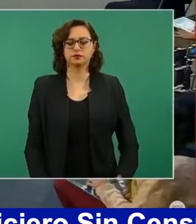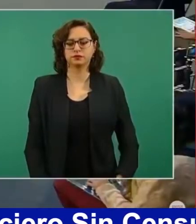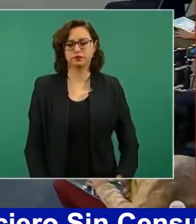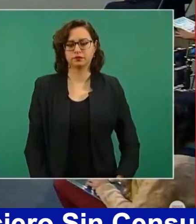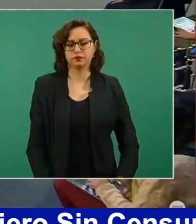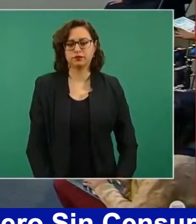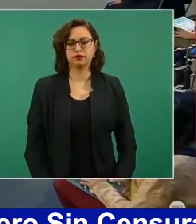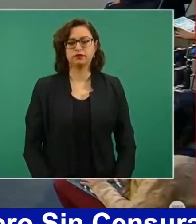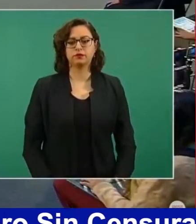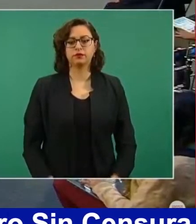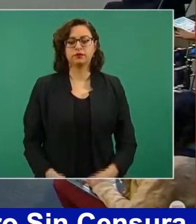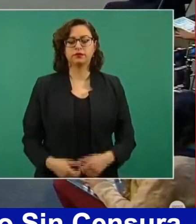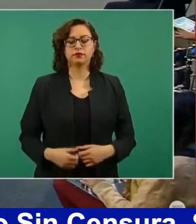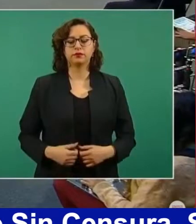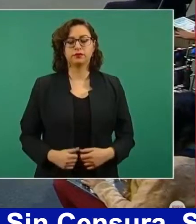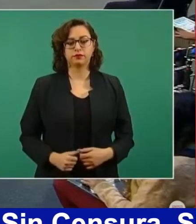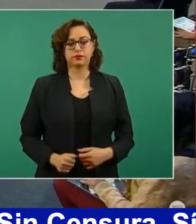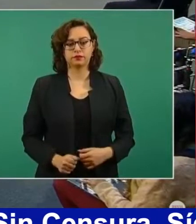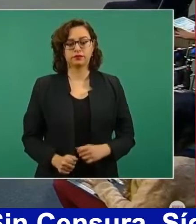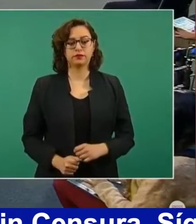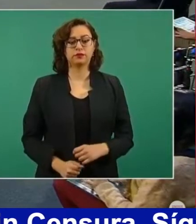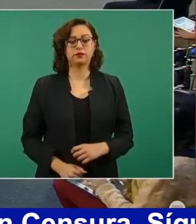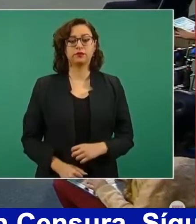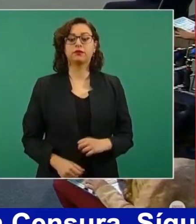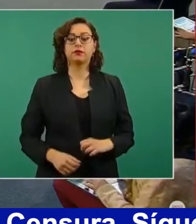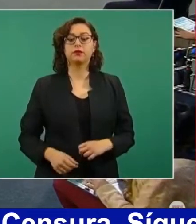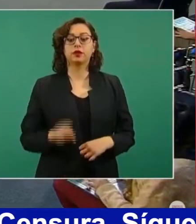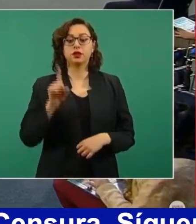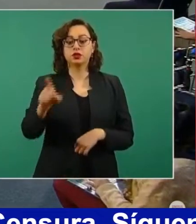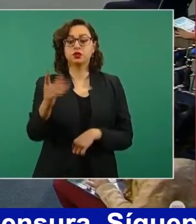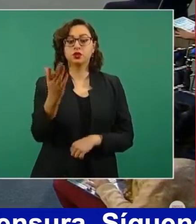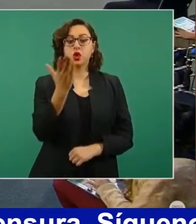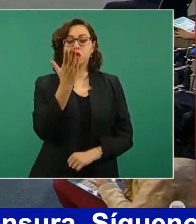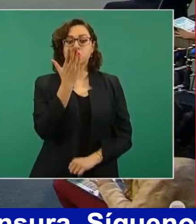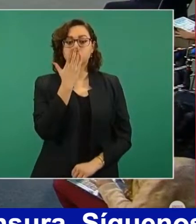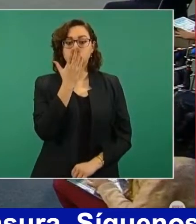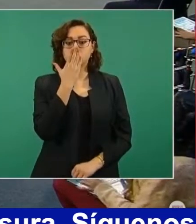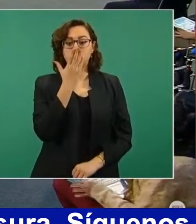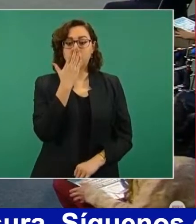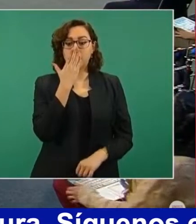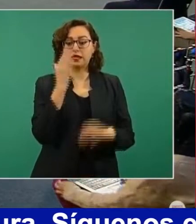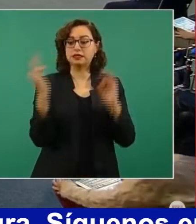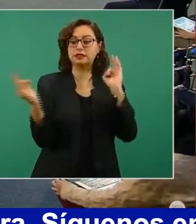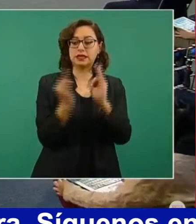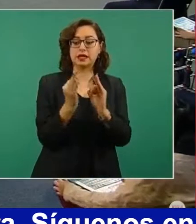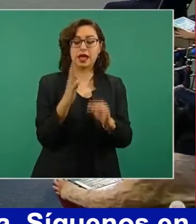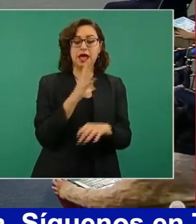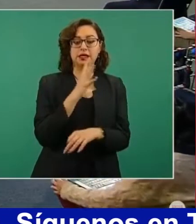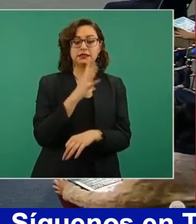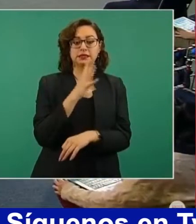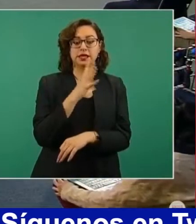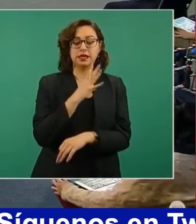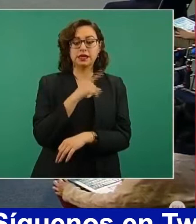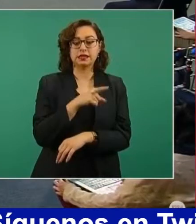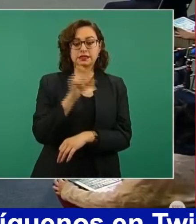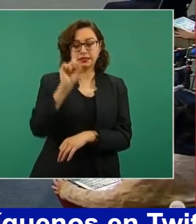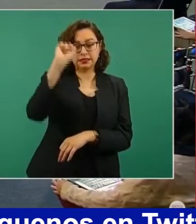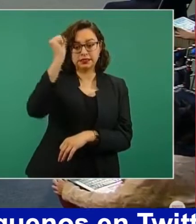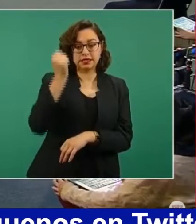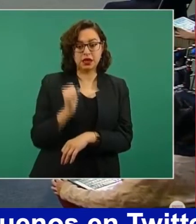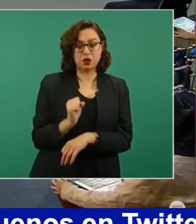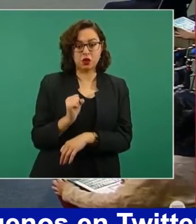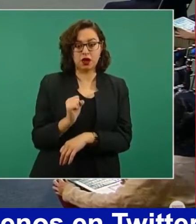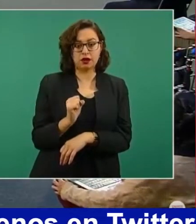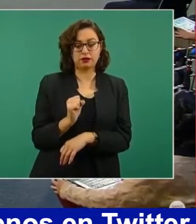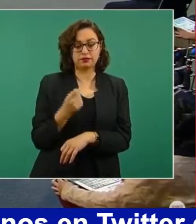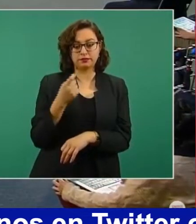Cerca de Sonora está Sinaloa y miren,